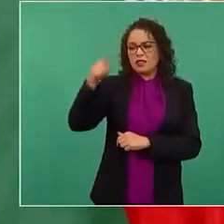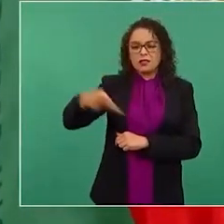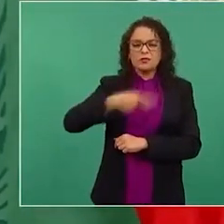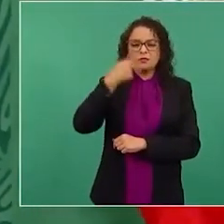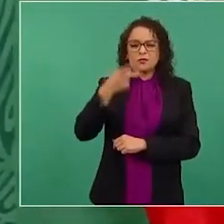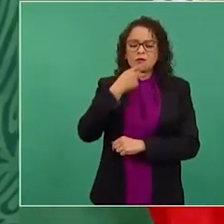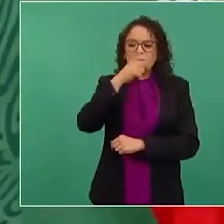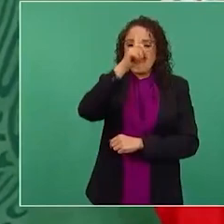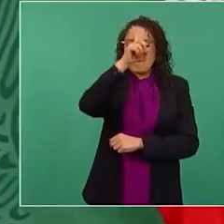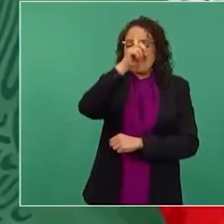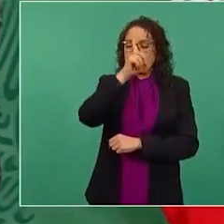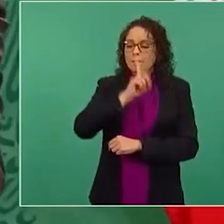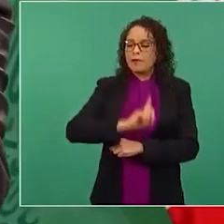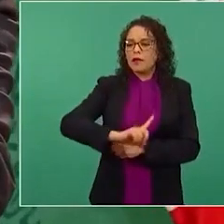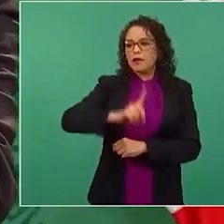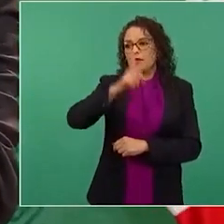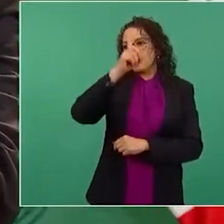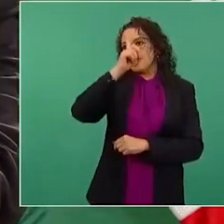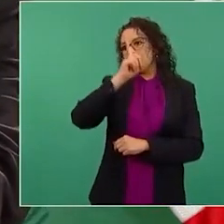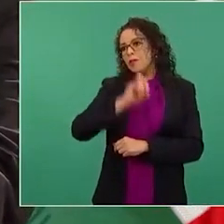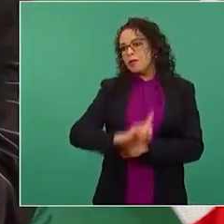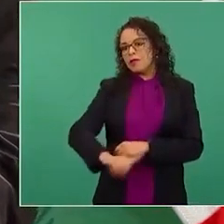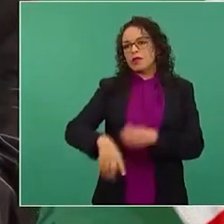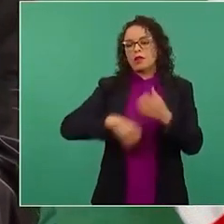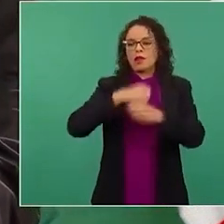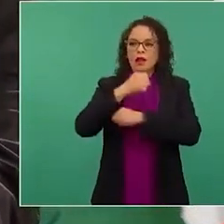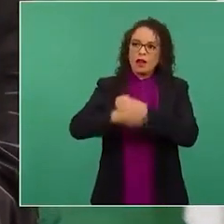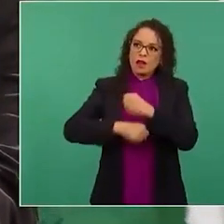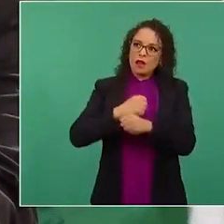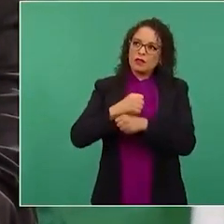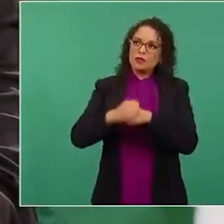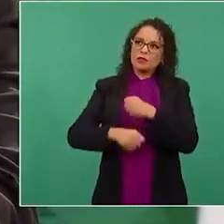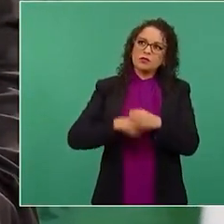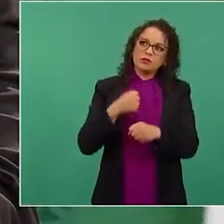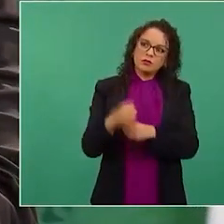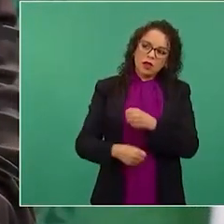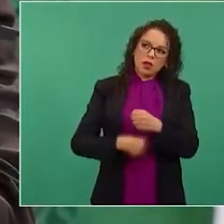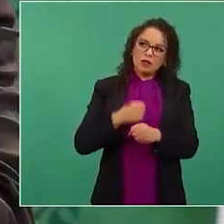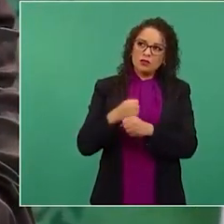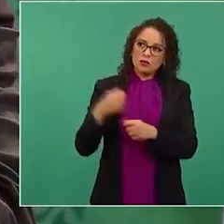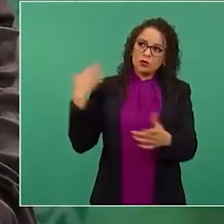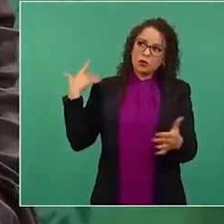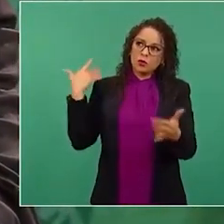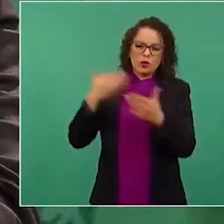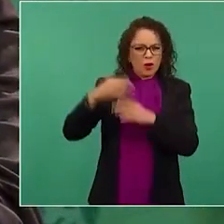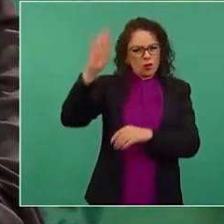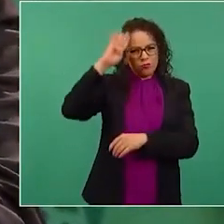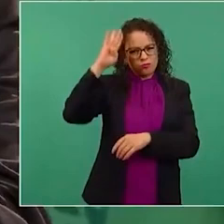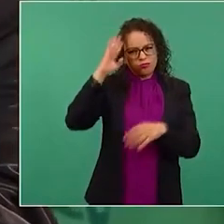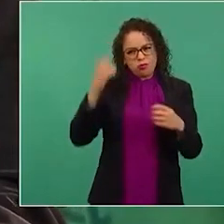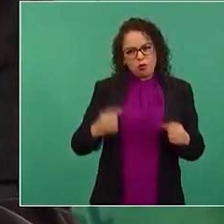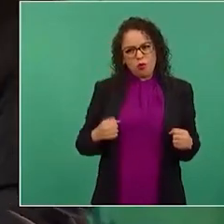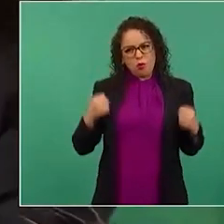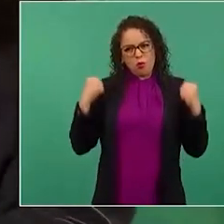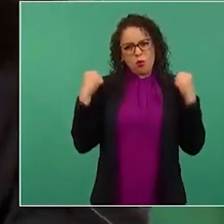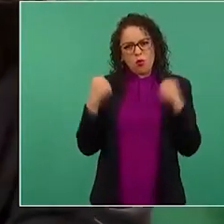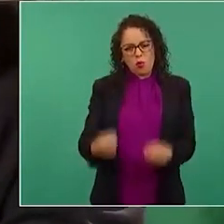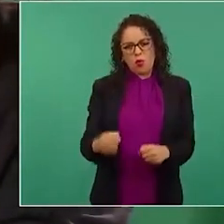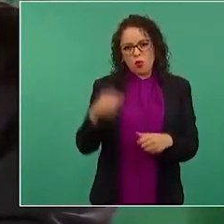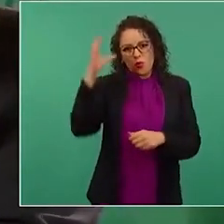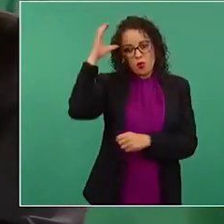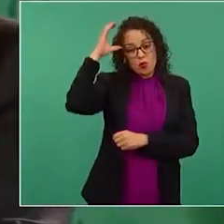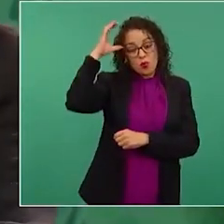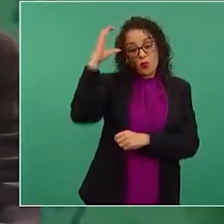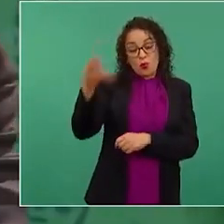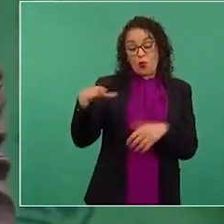colosales, se atrevió a decir